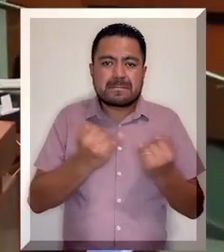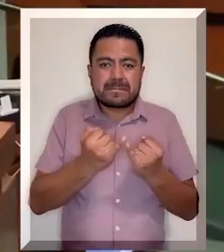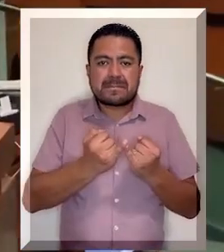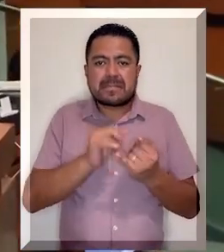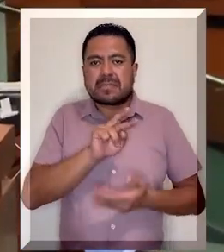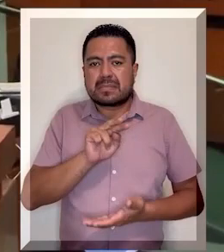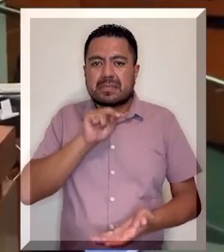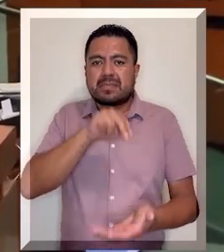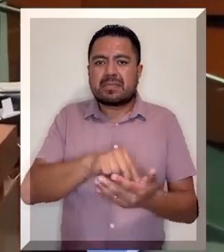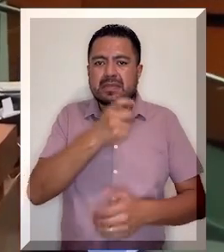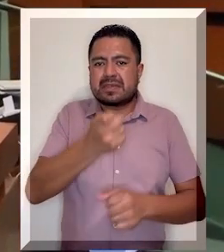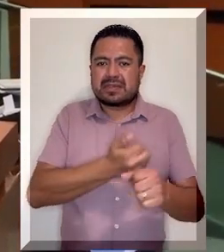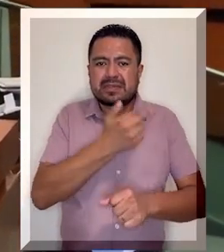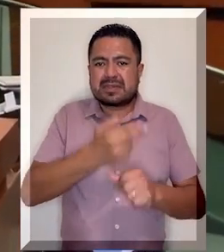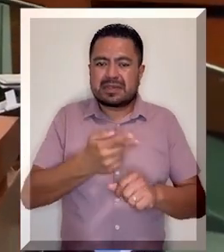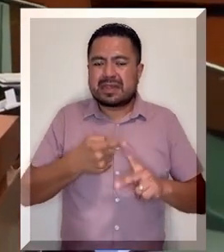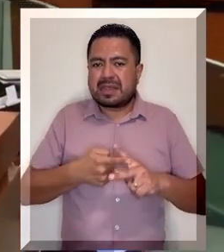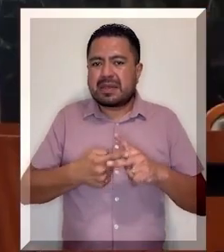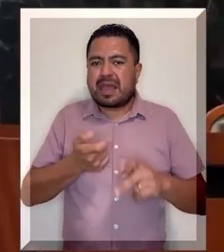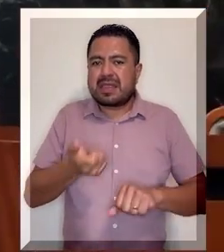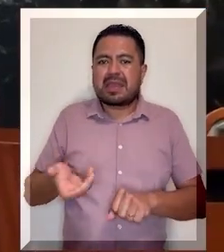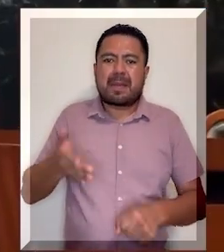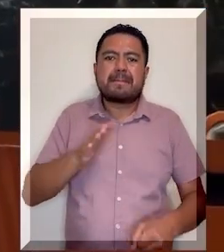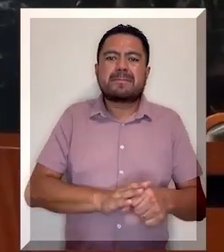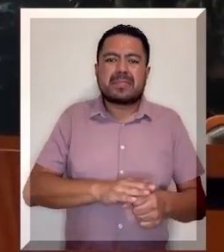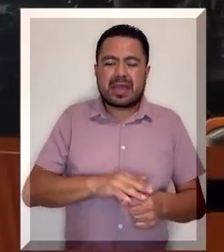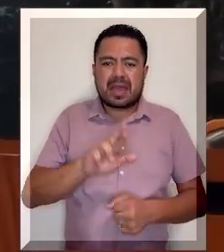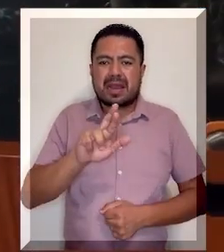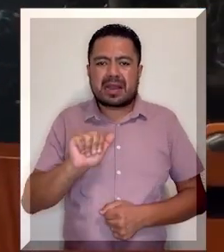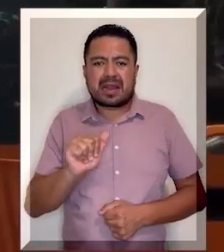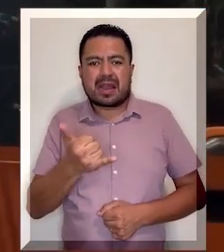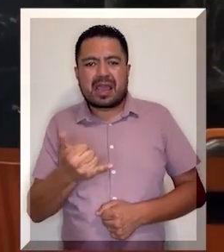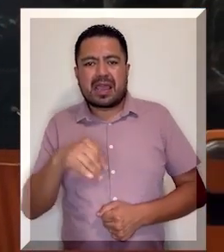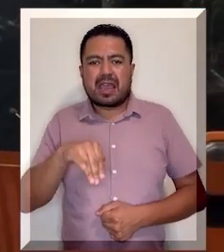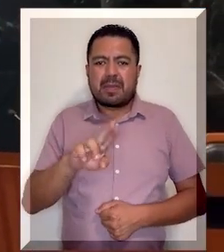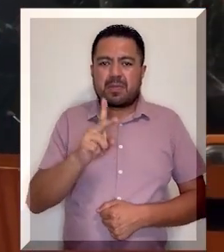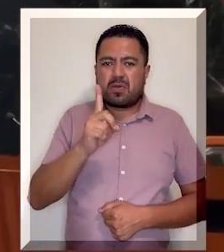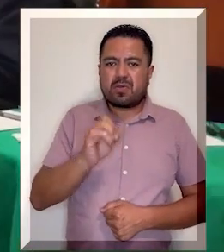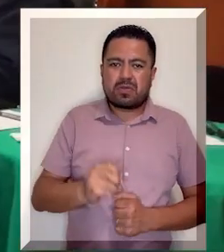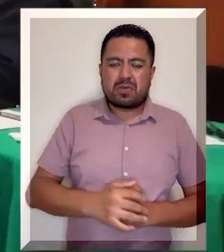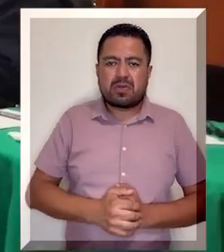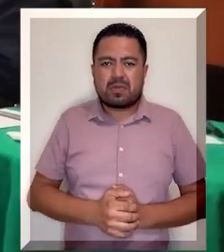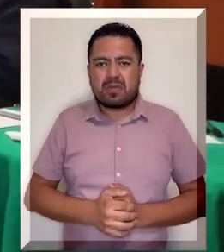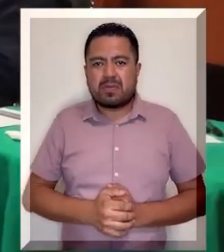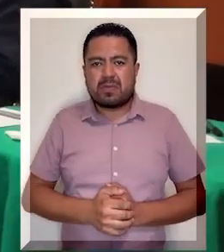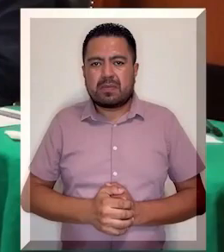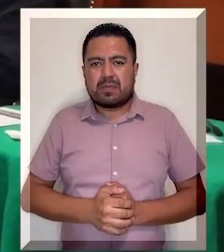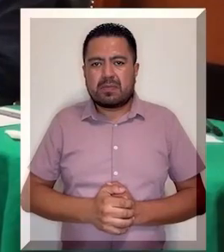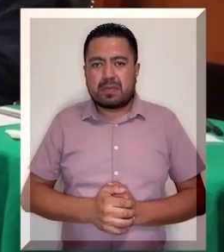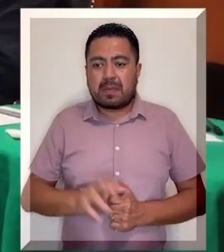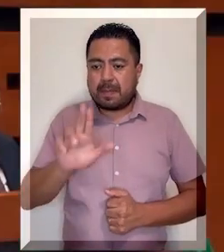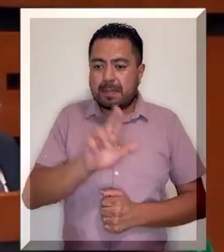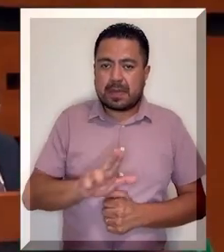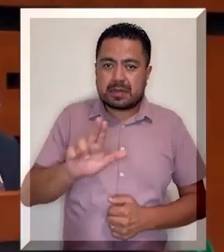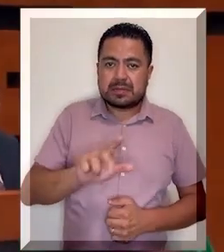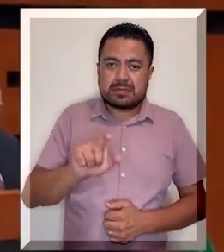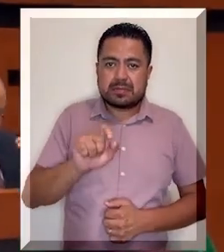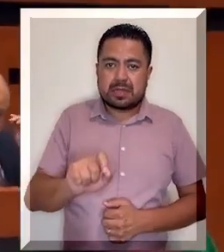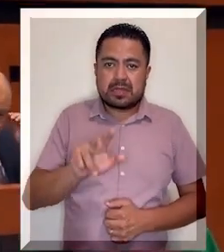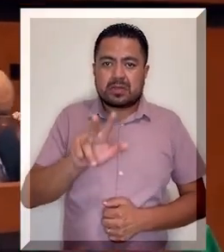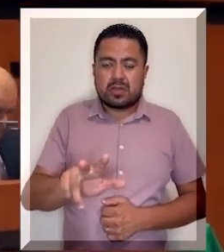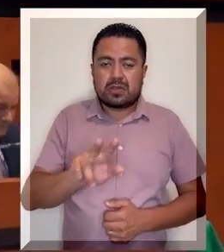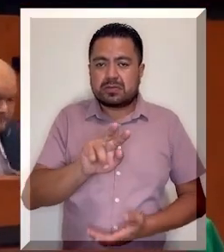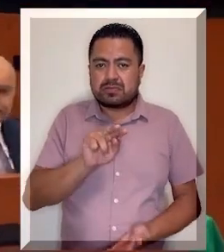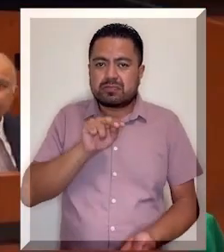entre otros temas. El mismo día compareció el secretario de Finanzas y Administración, Raimundo Segura Estrada.